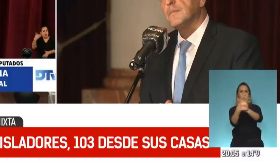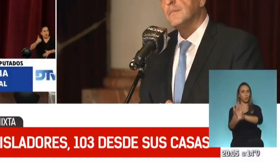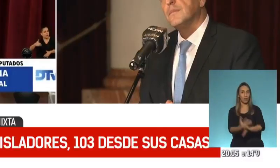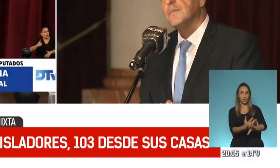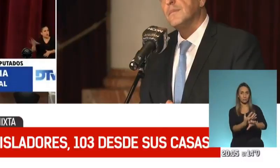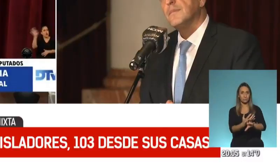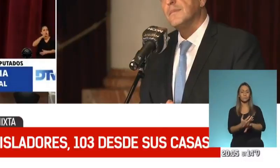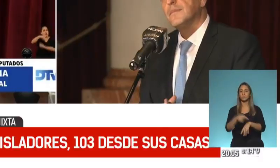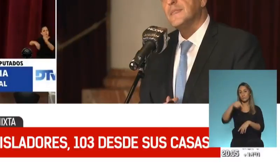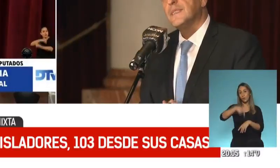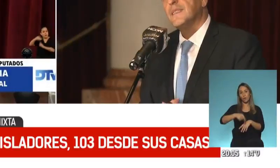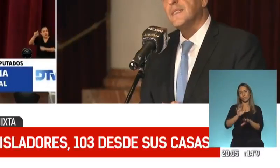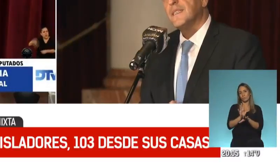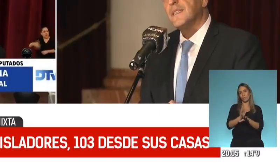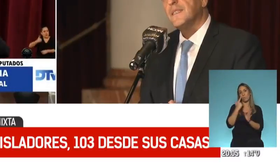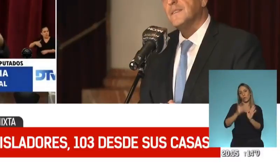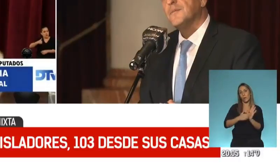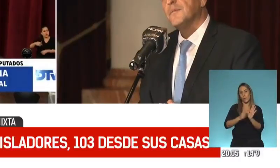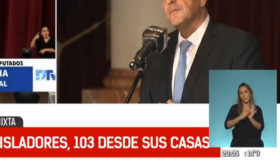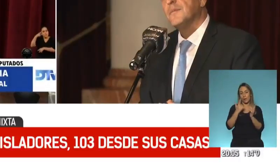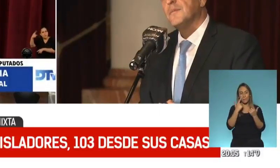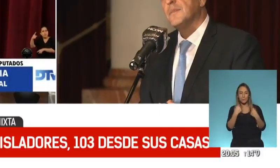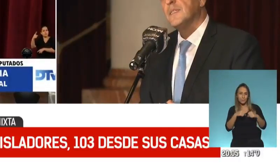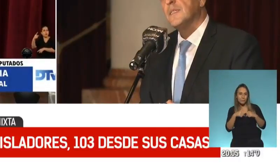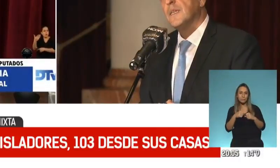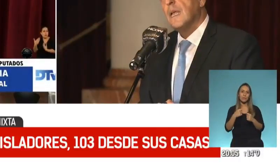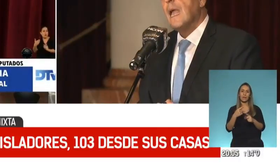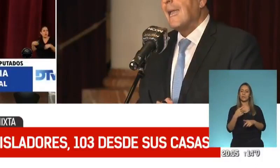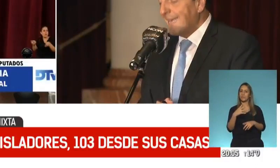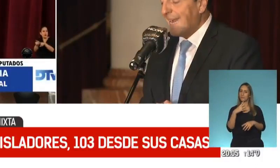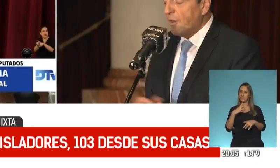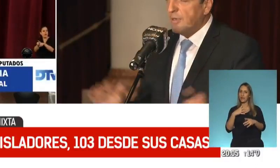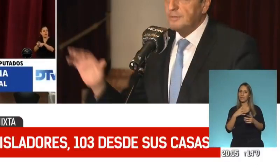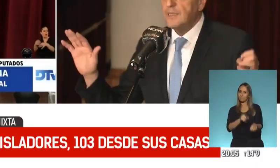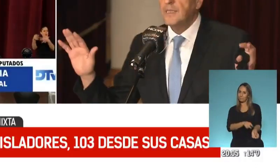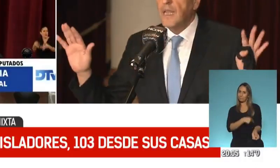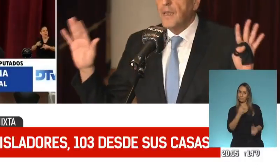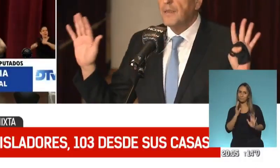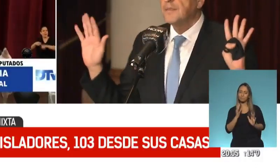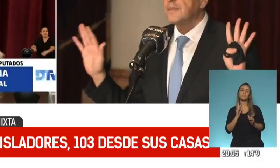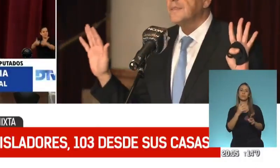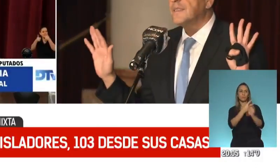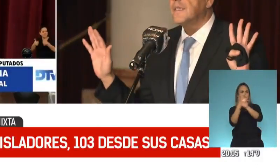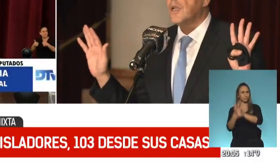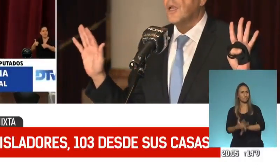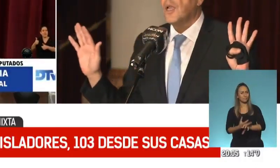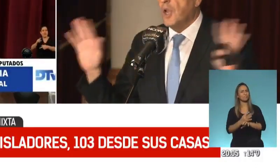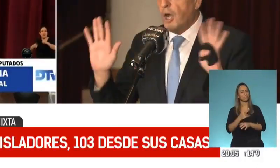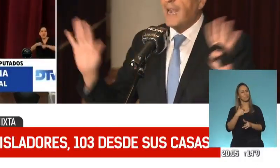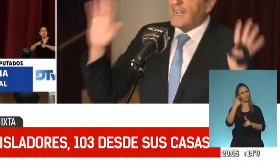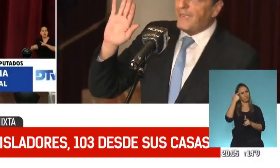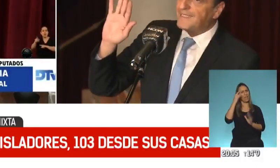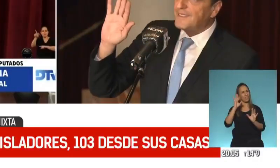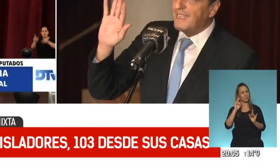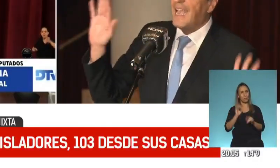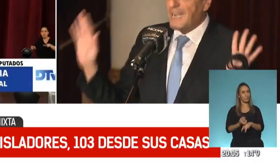Han realizado un simulacro, dice que nos tenemos que acostumbrar a la virtualidad. Era difícil imaginar que todo salía redondo en esa